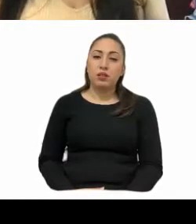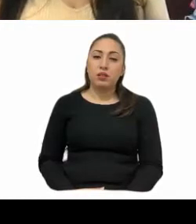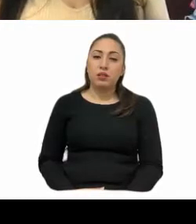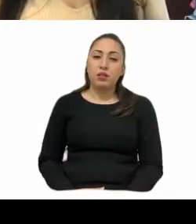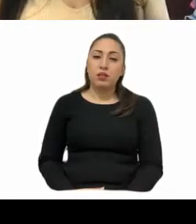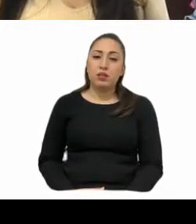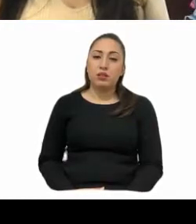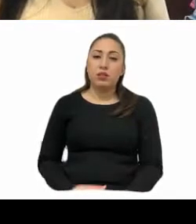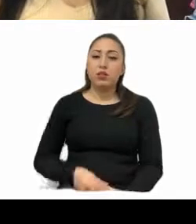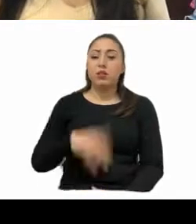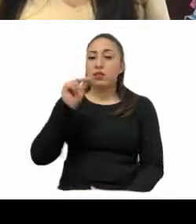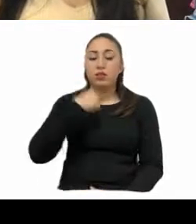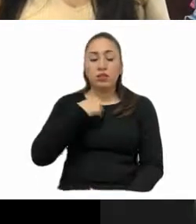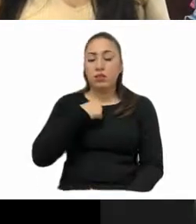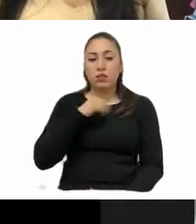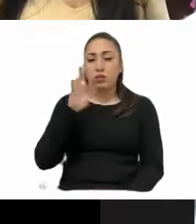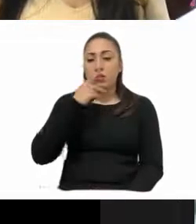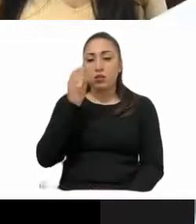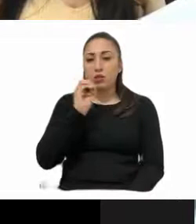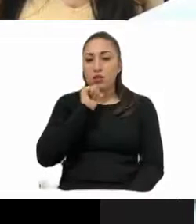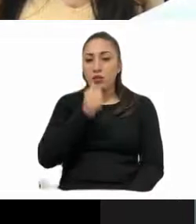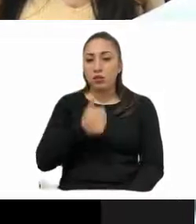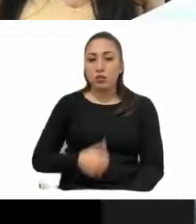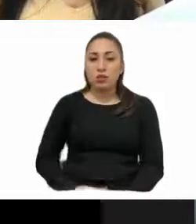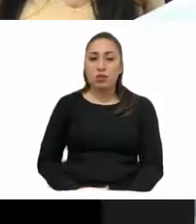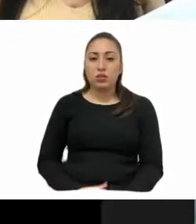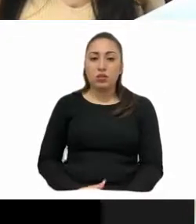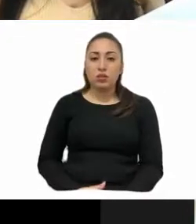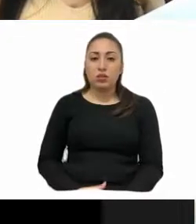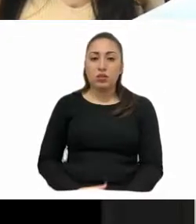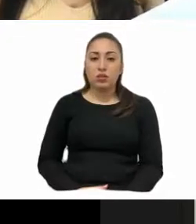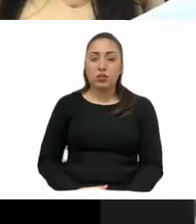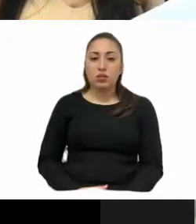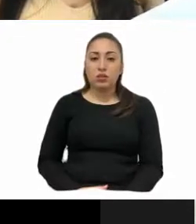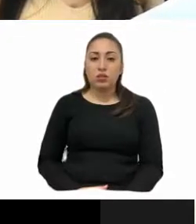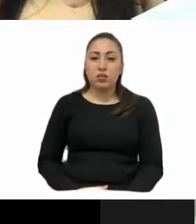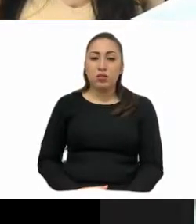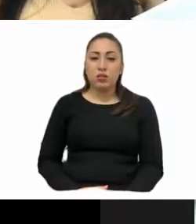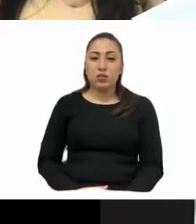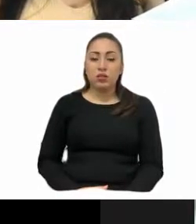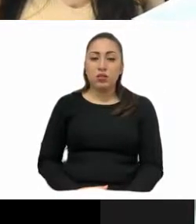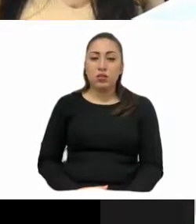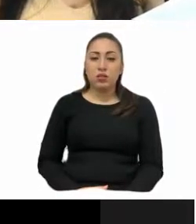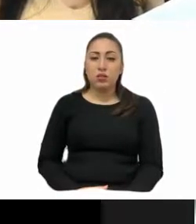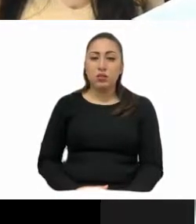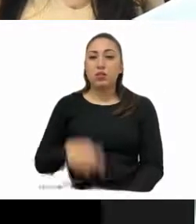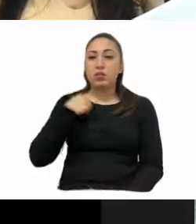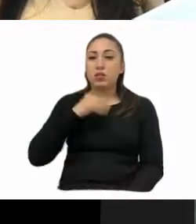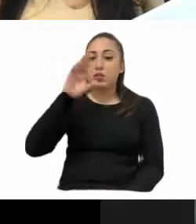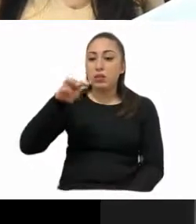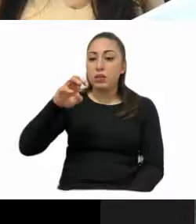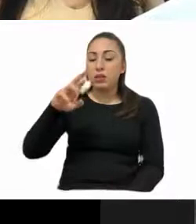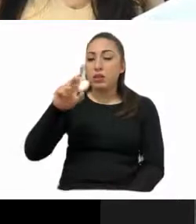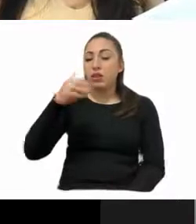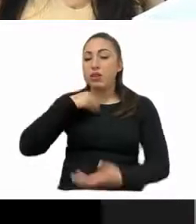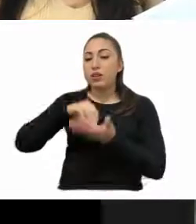No, diputada, yo no voy a hacer la, nosotros enviamos por el diputado, diputado Fernando Mercado, nada más para que se tome en cuenta mi asistencia, ya estoy conectado.